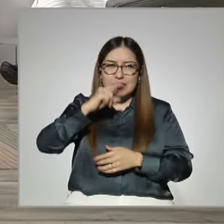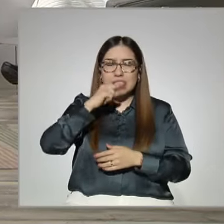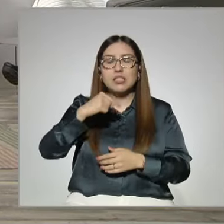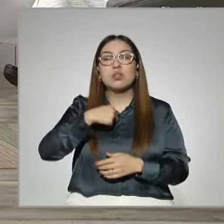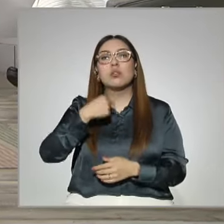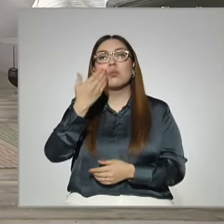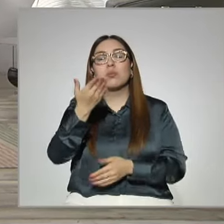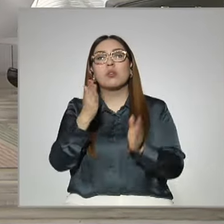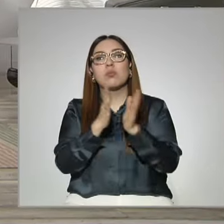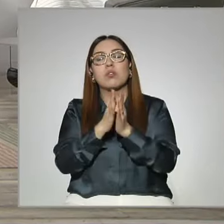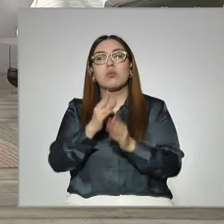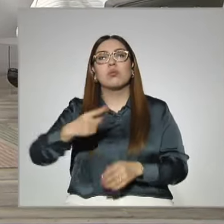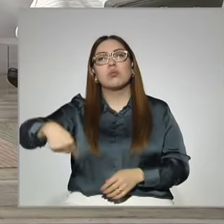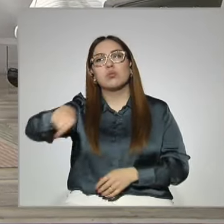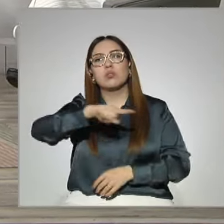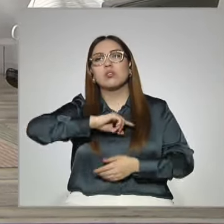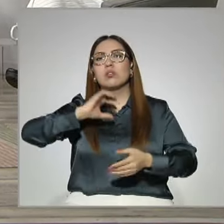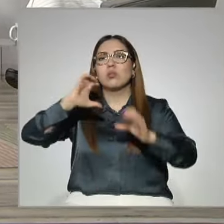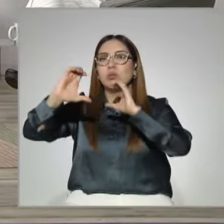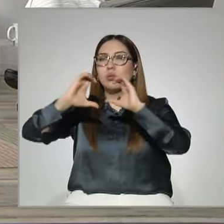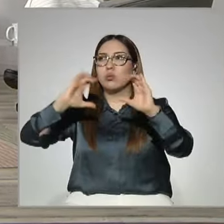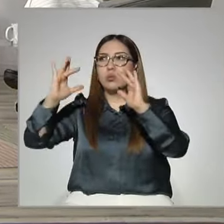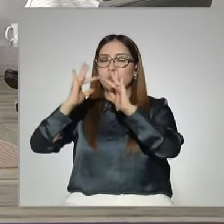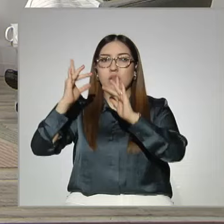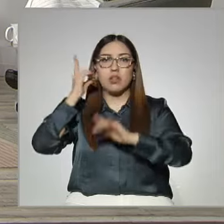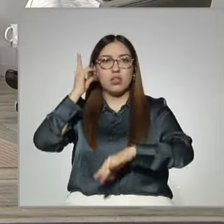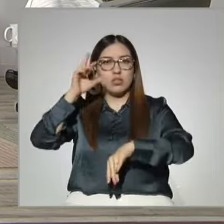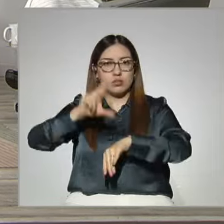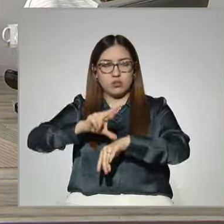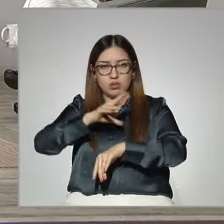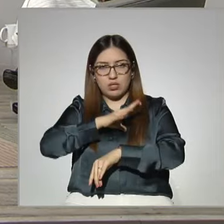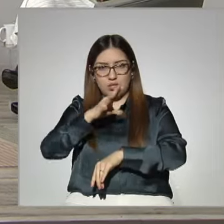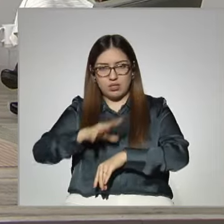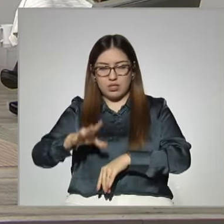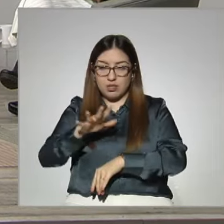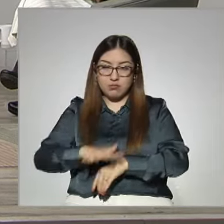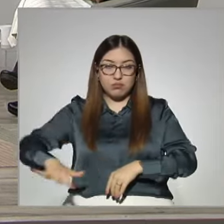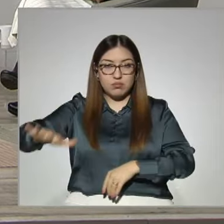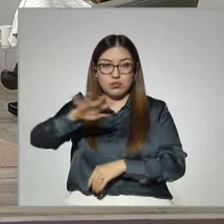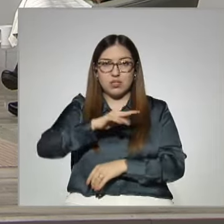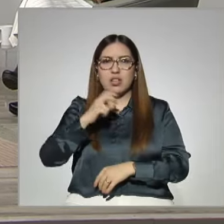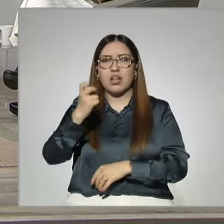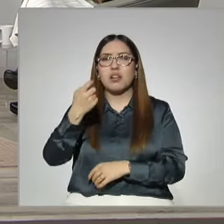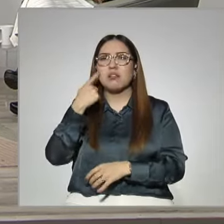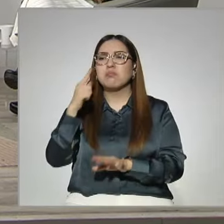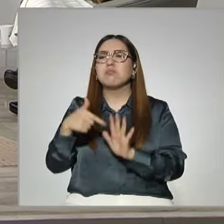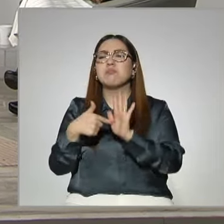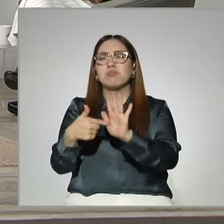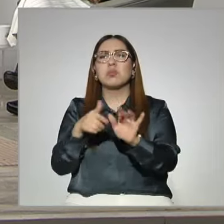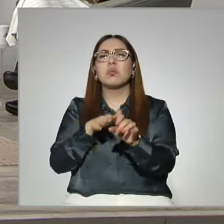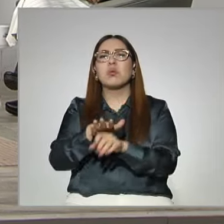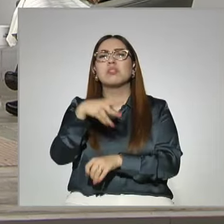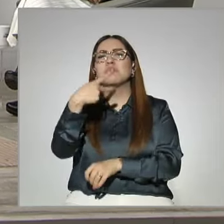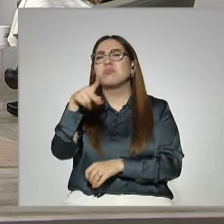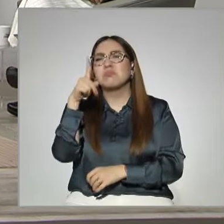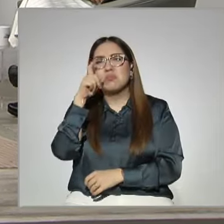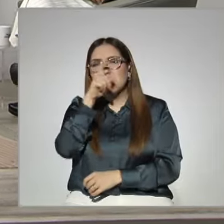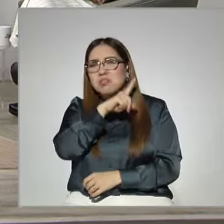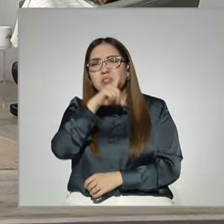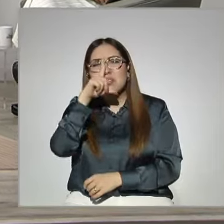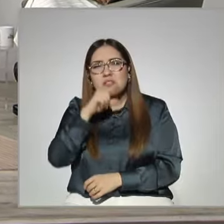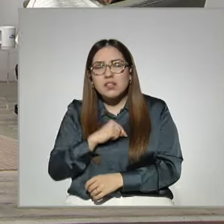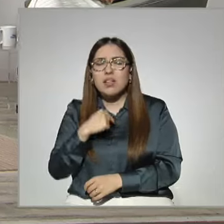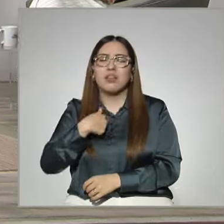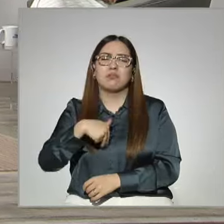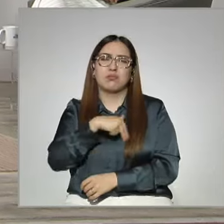con la dirección general al espacio MIEVA y ahí presentarnos cuál fue la dificultad que tuvieron para que les